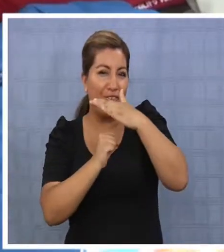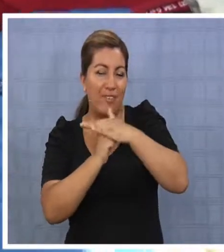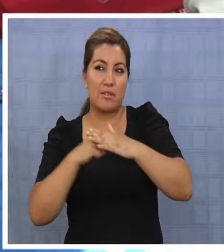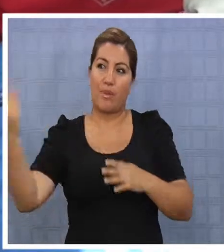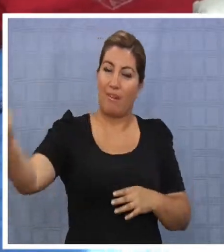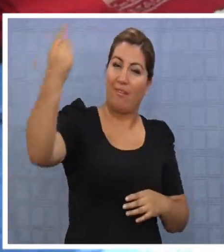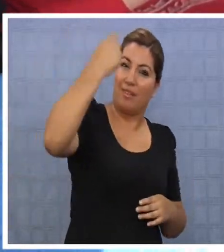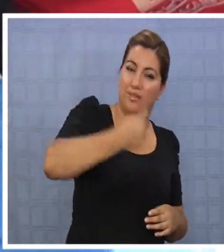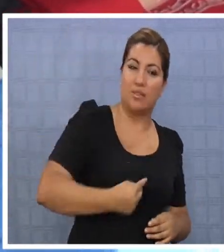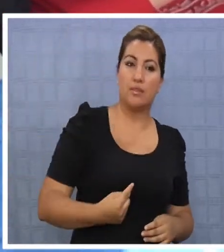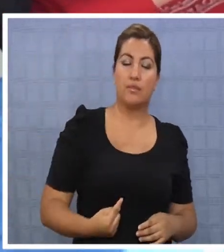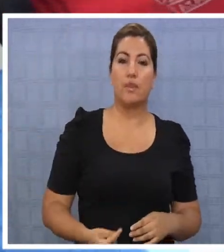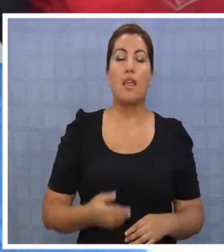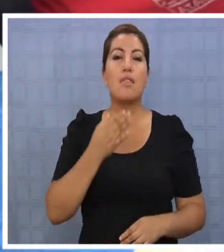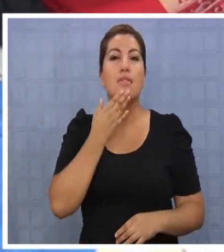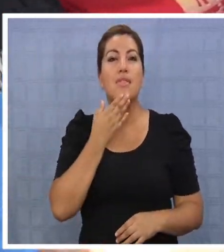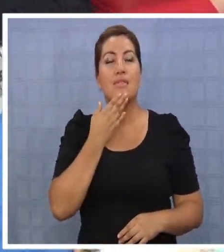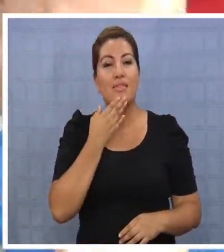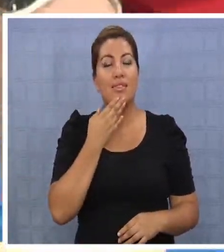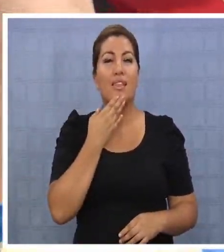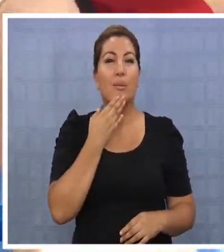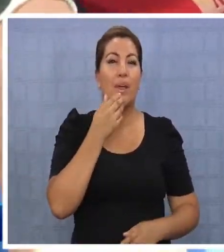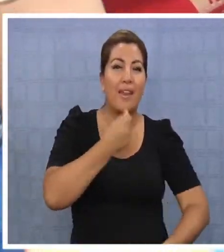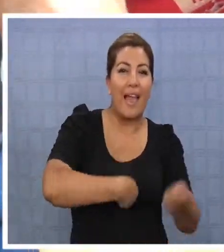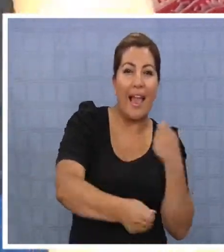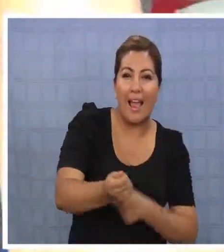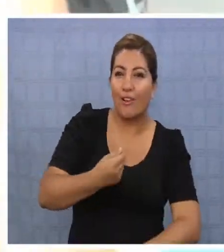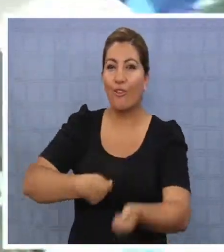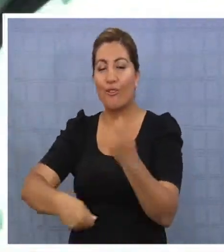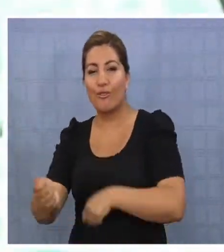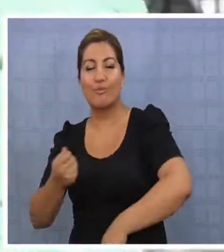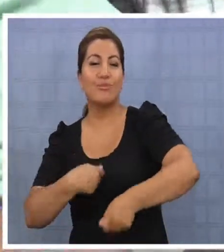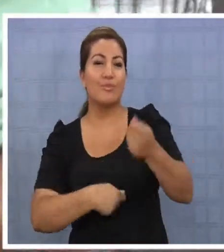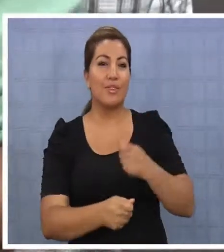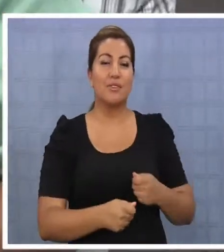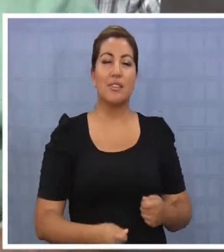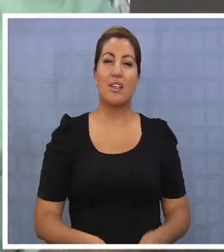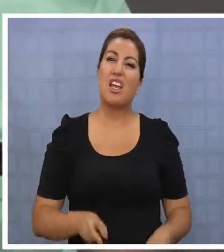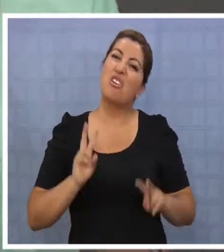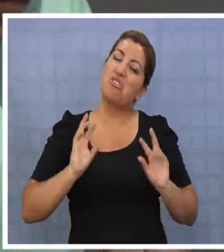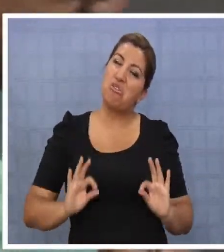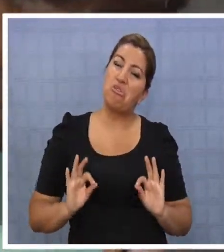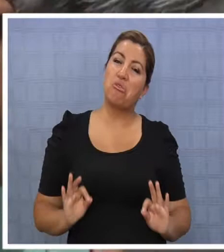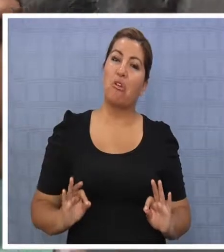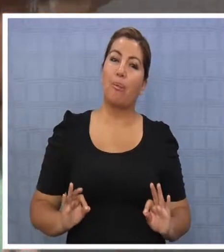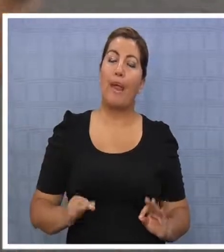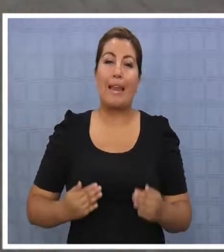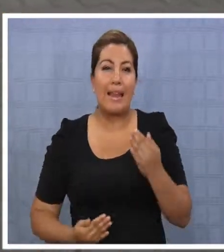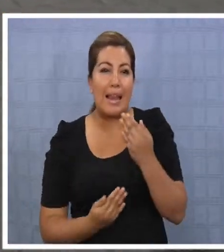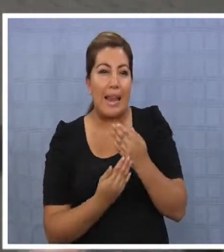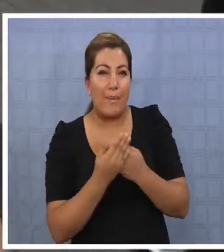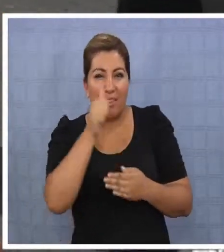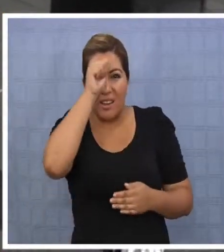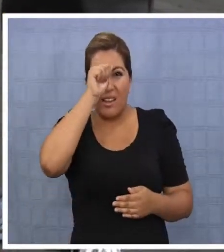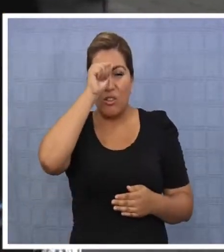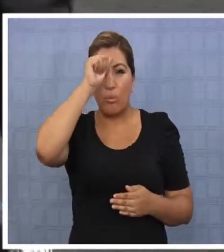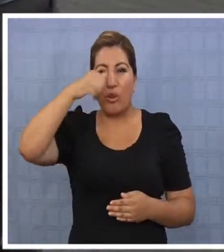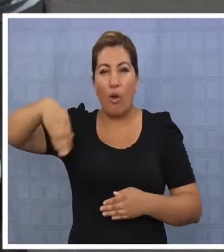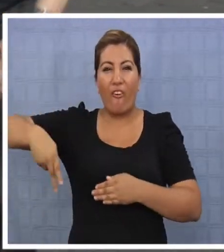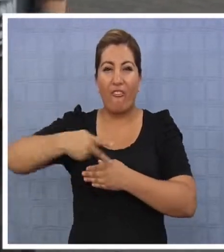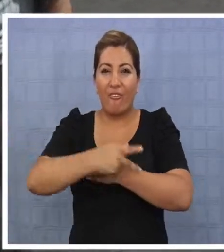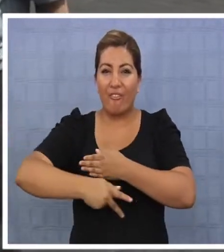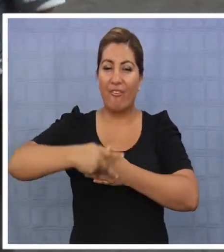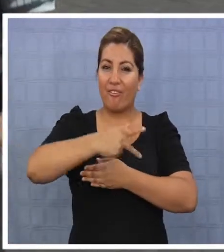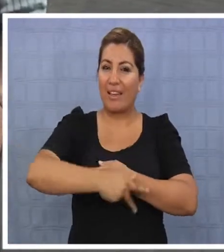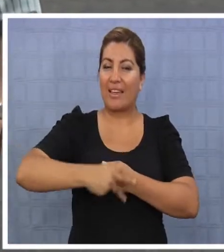semana. Otro de los puntos que se trató fue la disponibilidad del comercio, que normalmente ofrece sus productos en la mañana de los